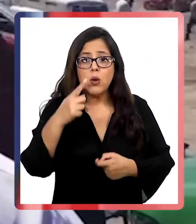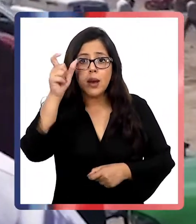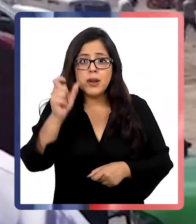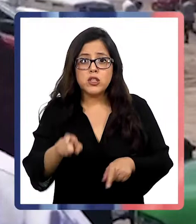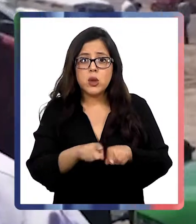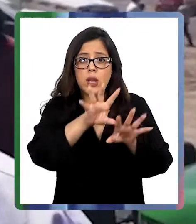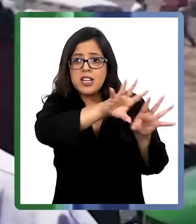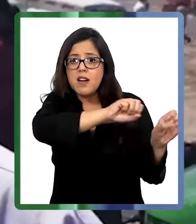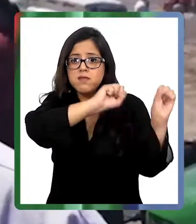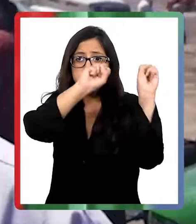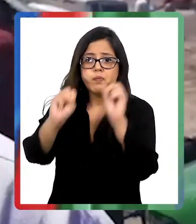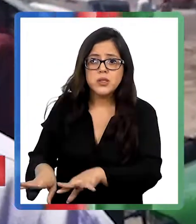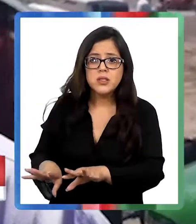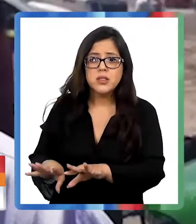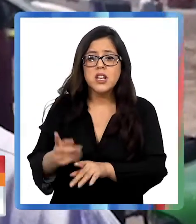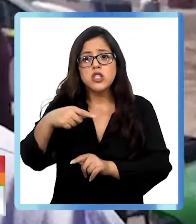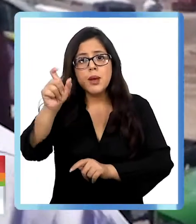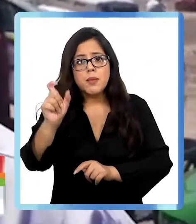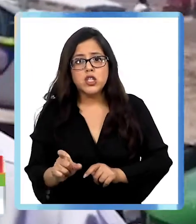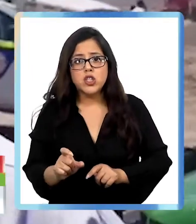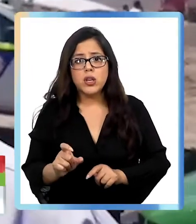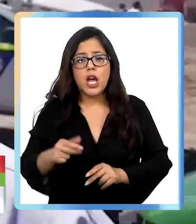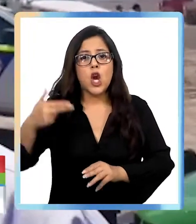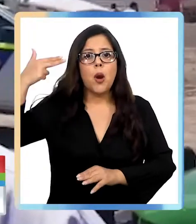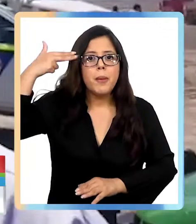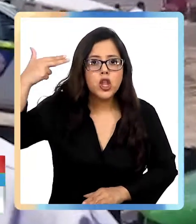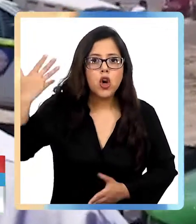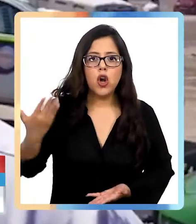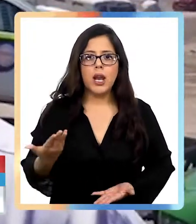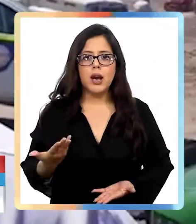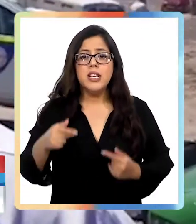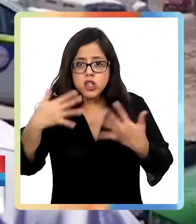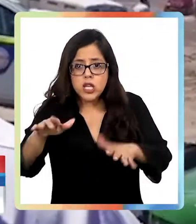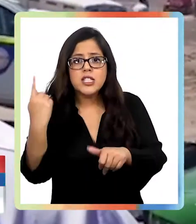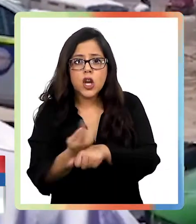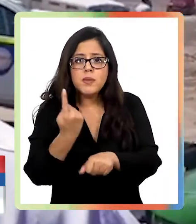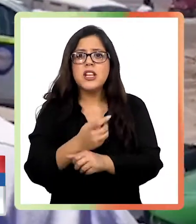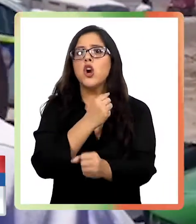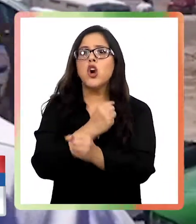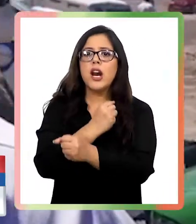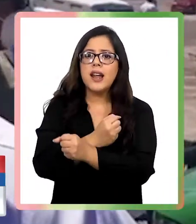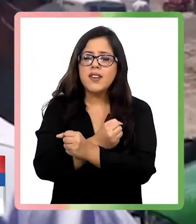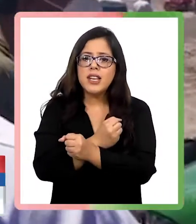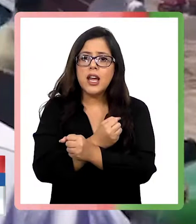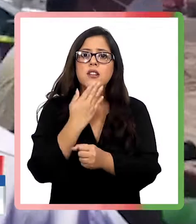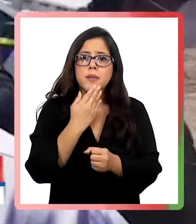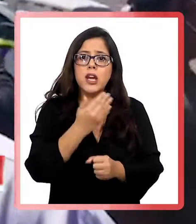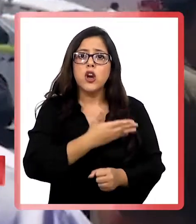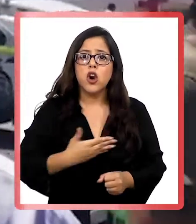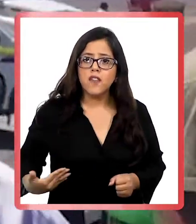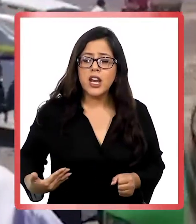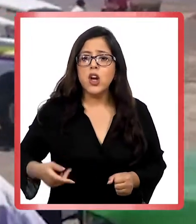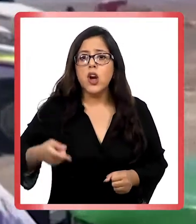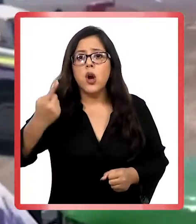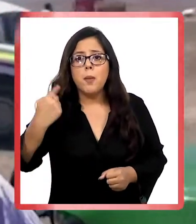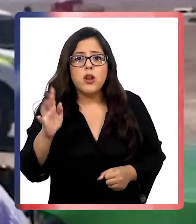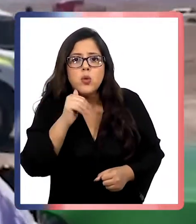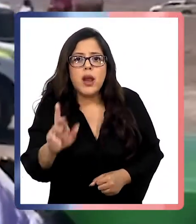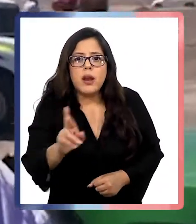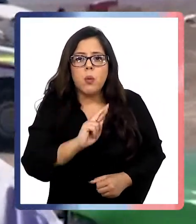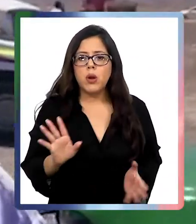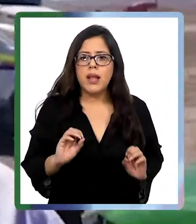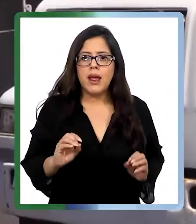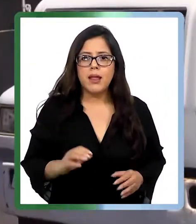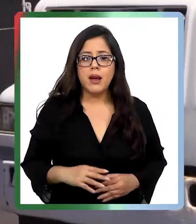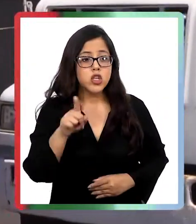conductor lo bajaron de la cabina entre ocho personas y con pistolas. Todo eso se ha conversado con carabineros, parte del gobierno, pero hasta el rato no tenemos